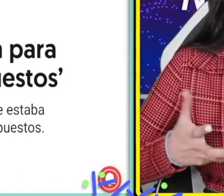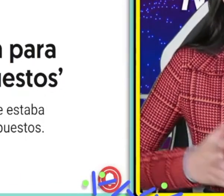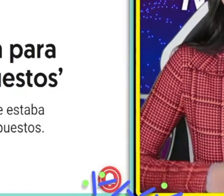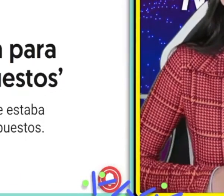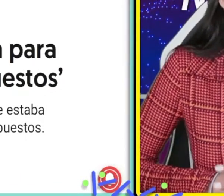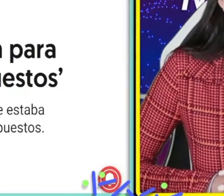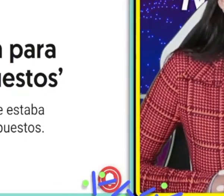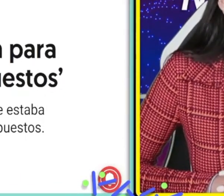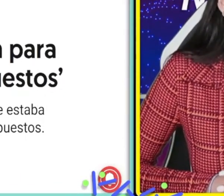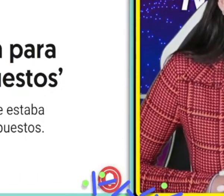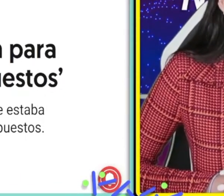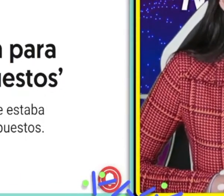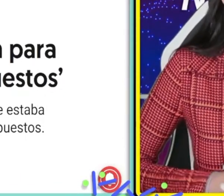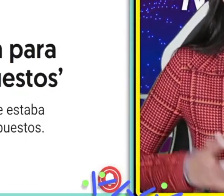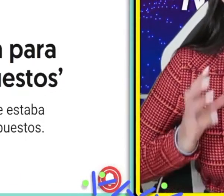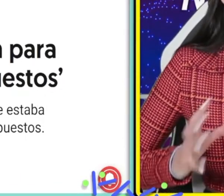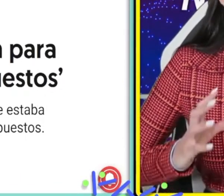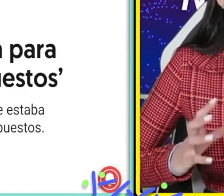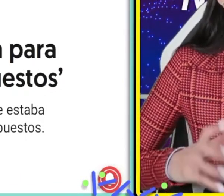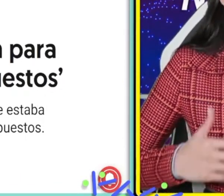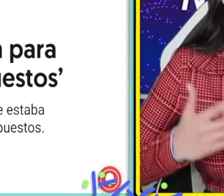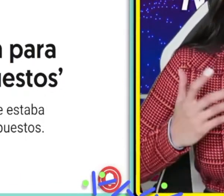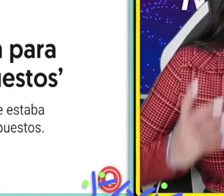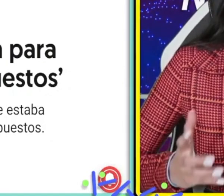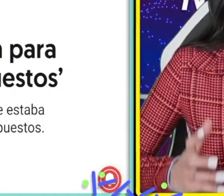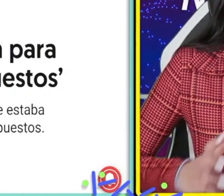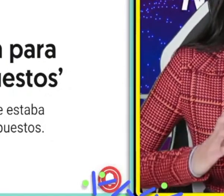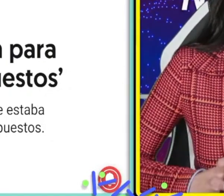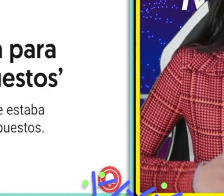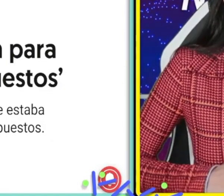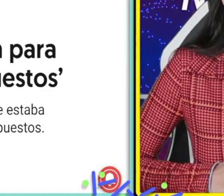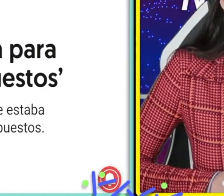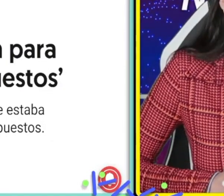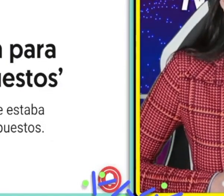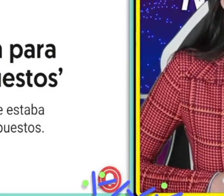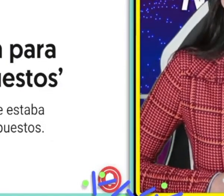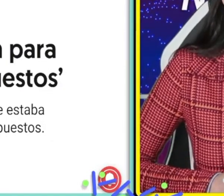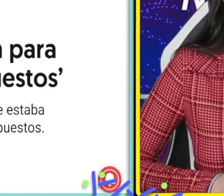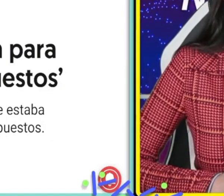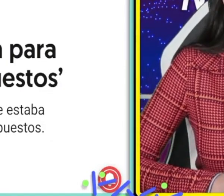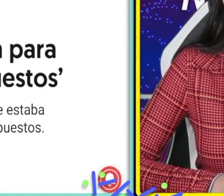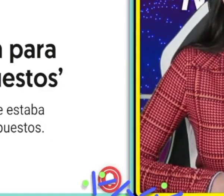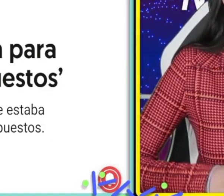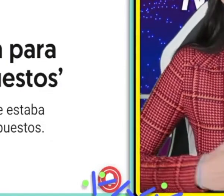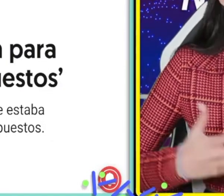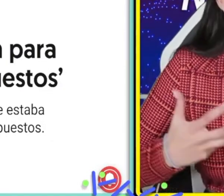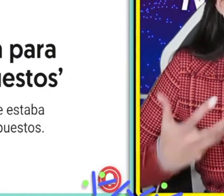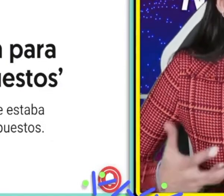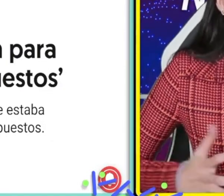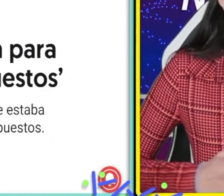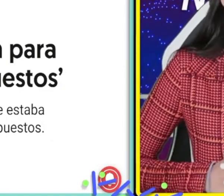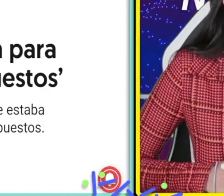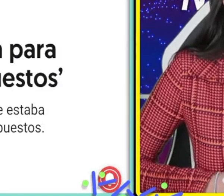les faltaron pantalones para defenderlos. Defendernos, perdón, pero yo les aseguro que si en aquel momento hubiera estado una persona como el